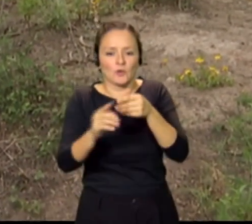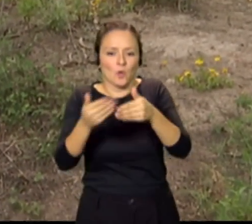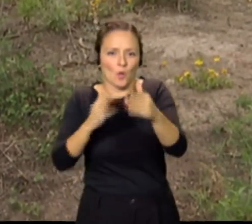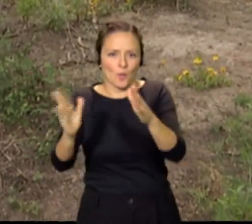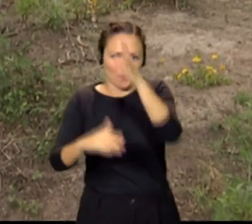este verano.